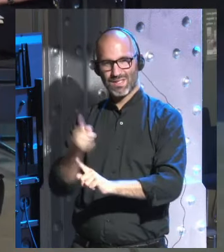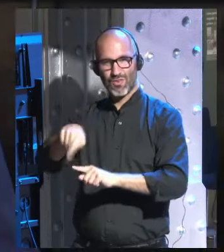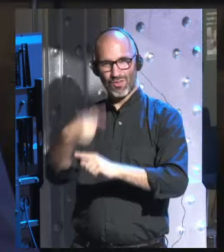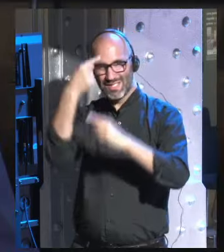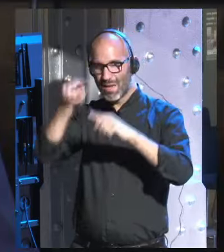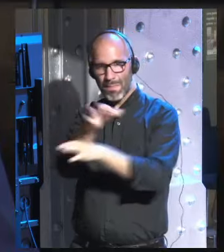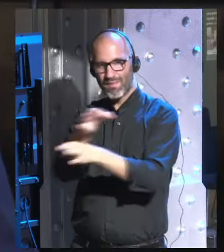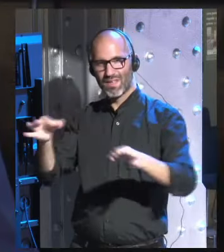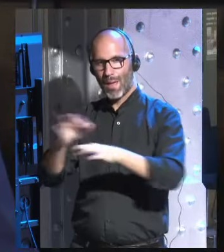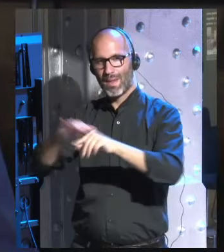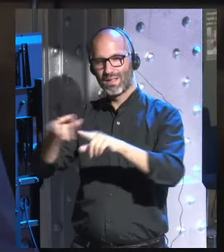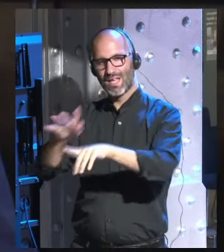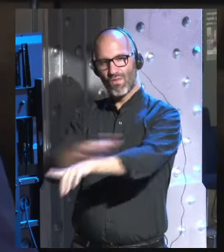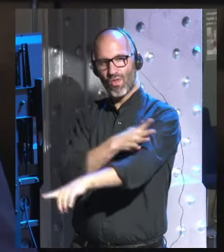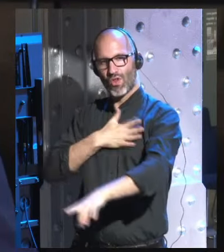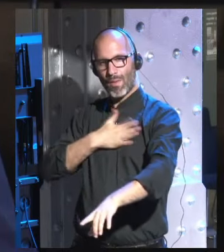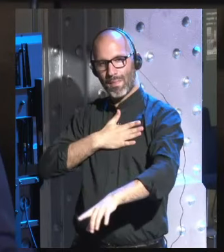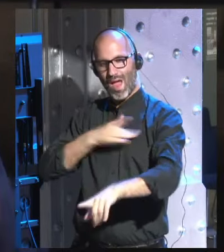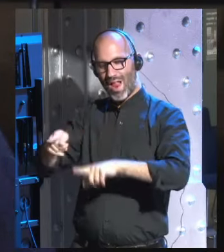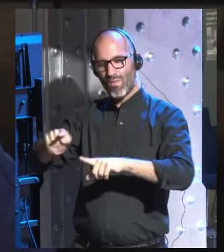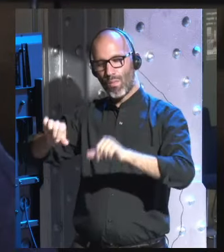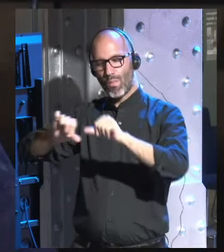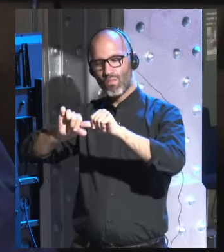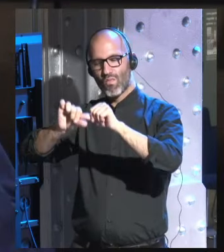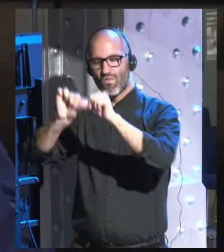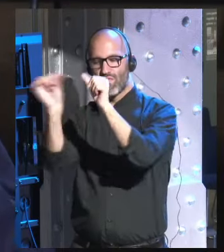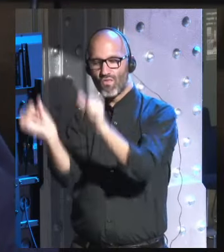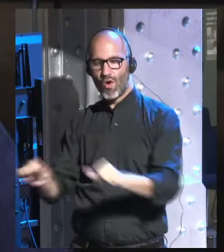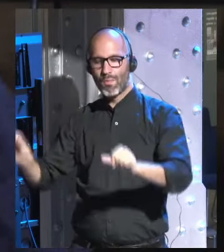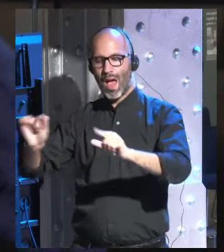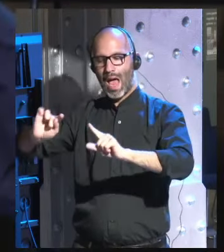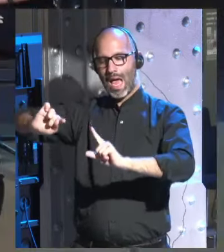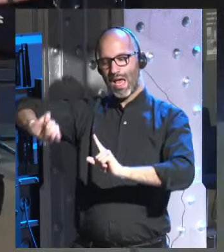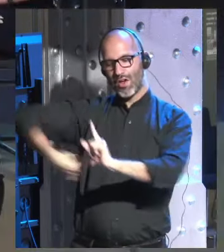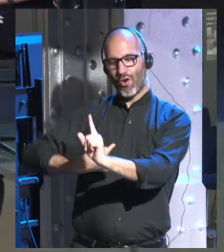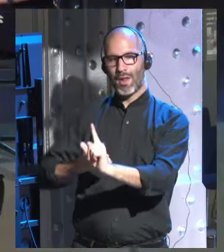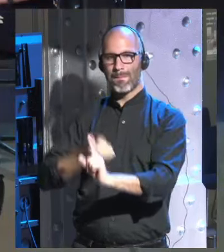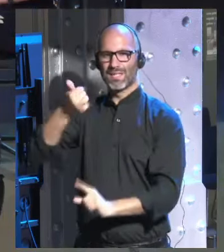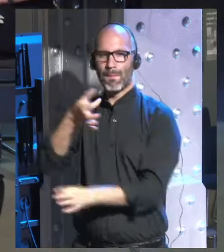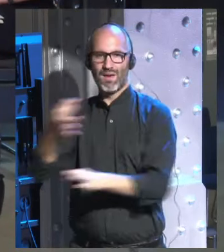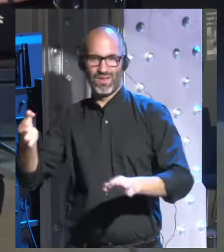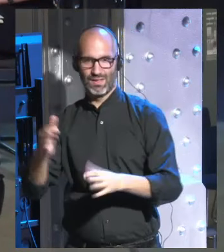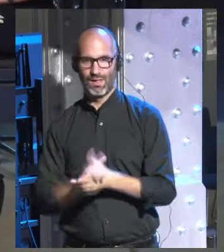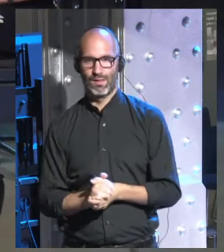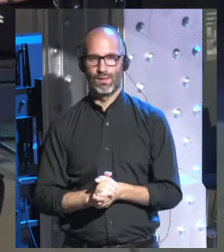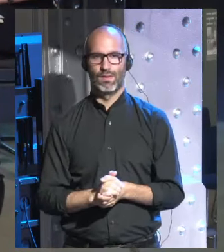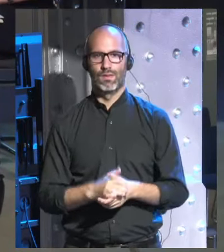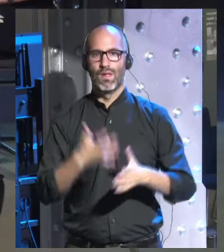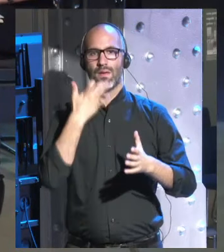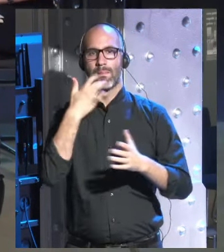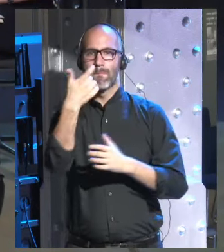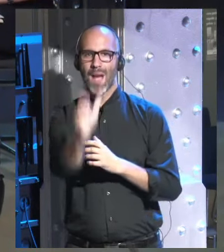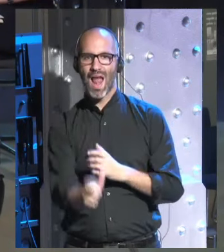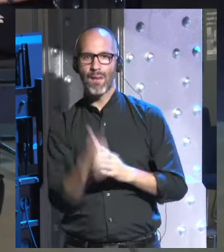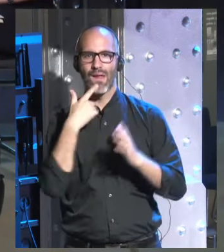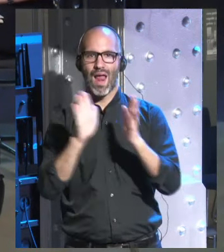podría hacer algo irónico de una manera mucho más perfecta que los humanos palabras fundamentales en Homo Deus